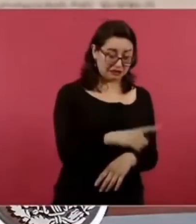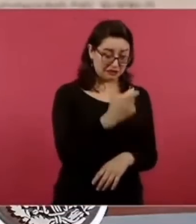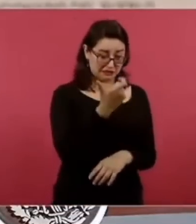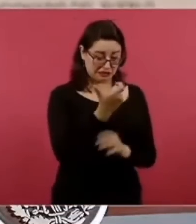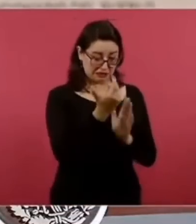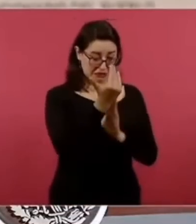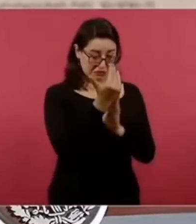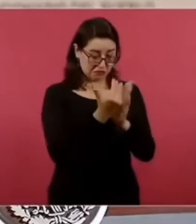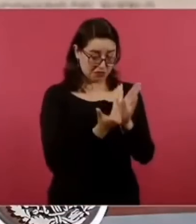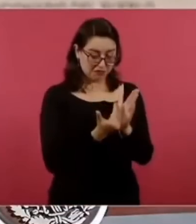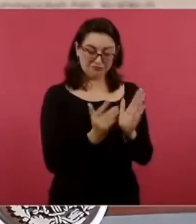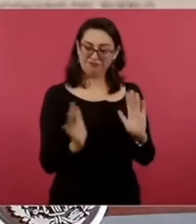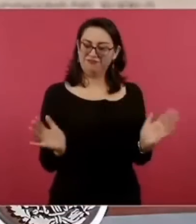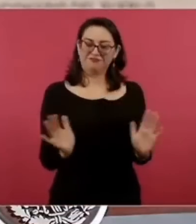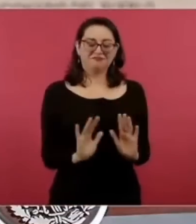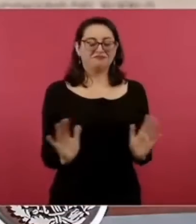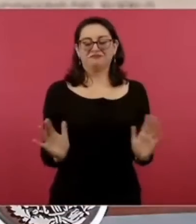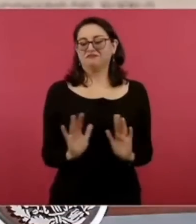mucho que reduzcan